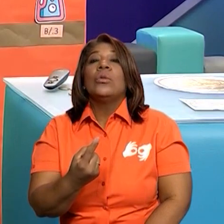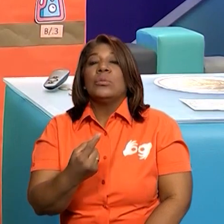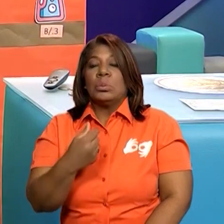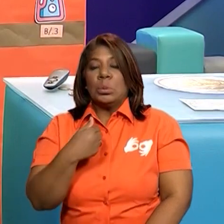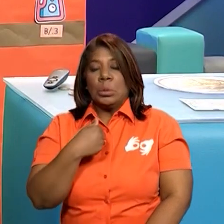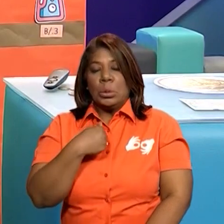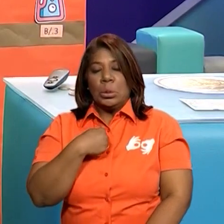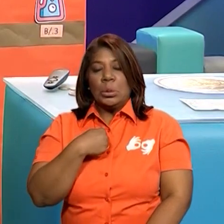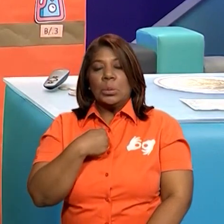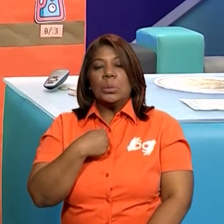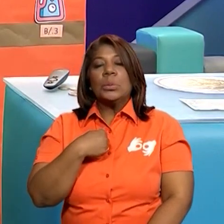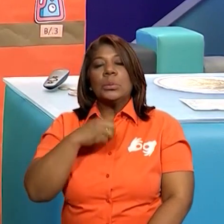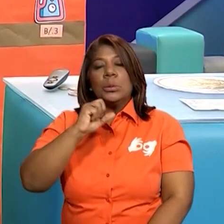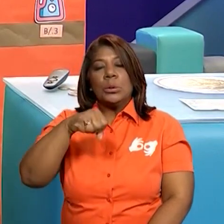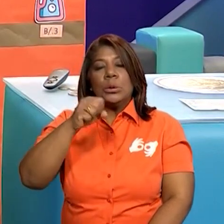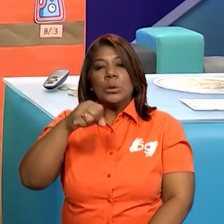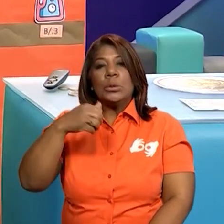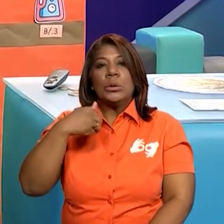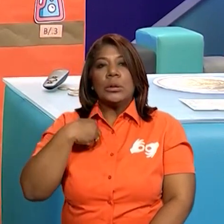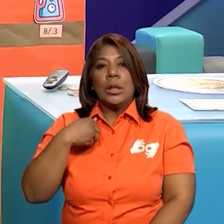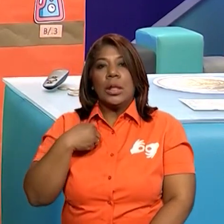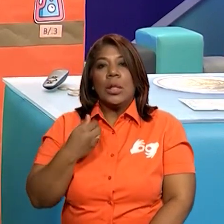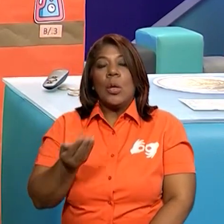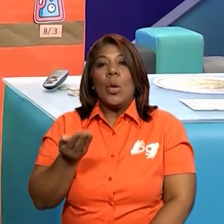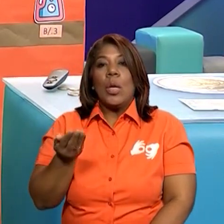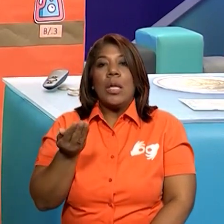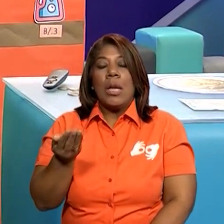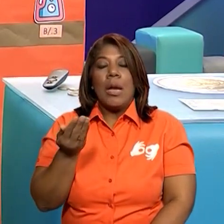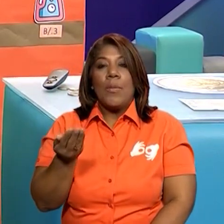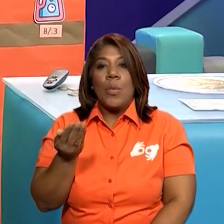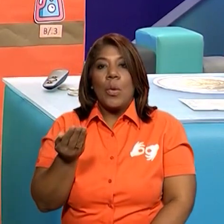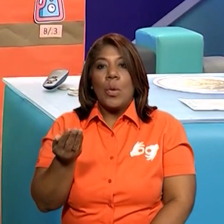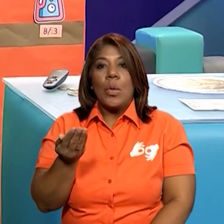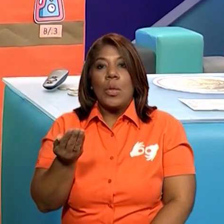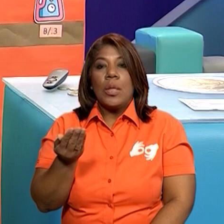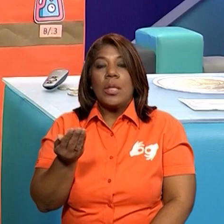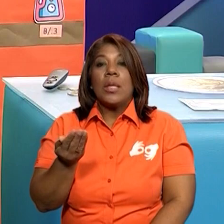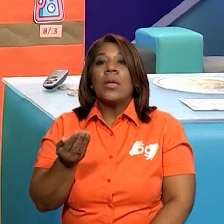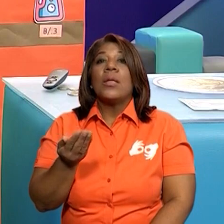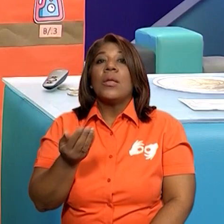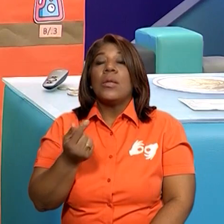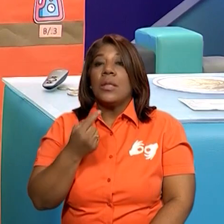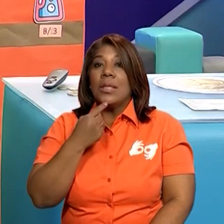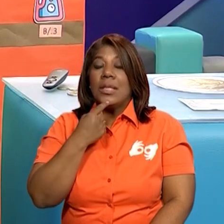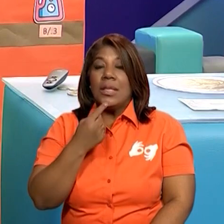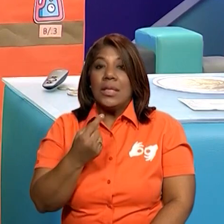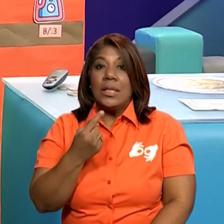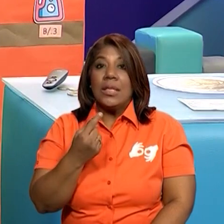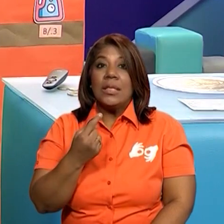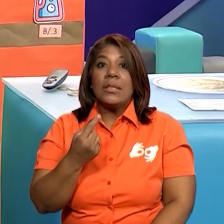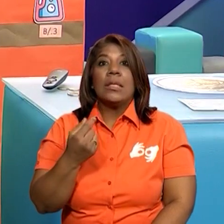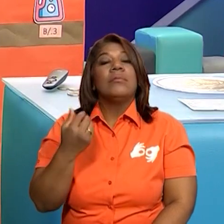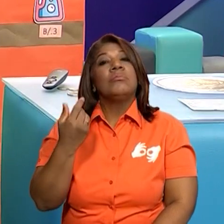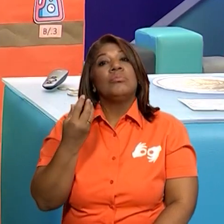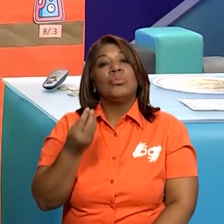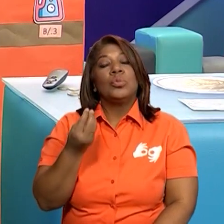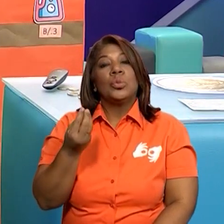dónde estaba la moneda. Estaba encantado de guiarle porque ya llevaba un tiempo